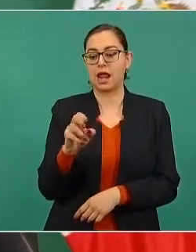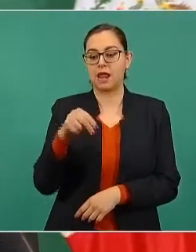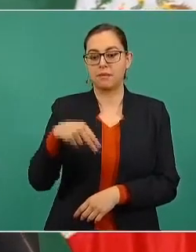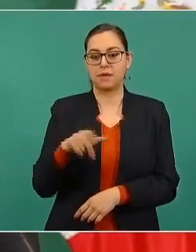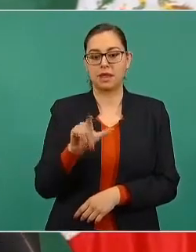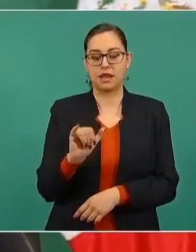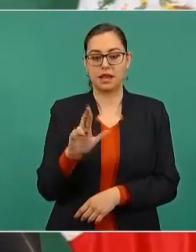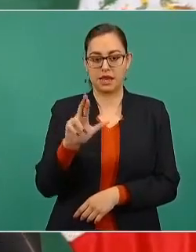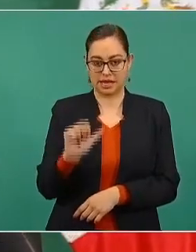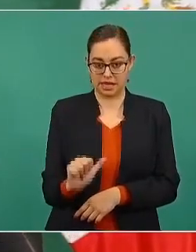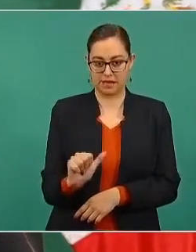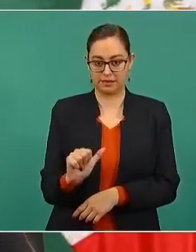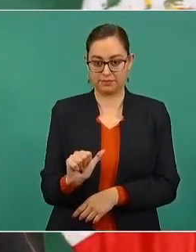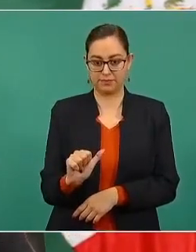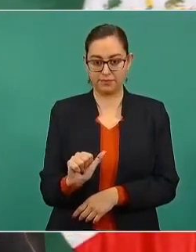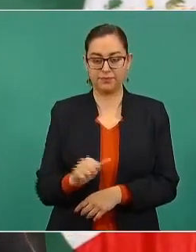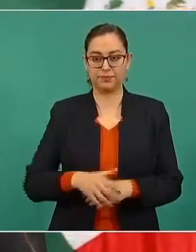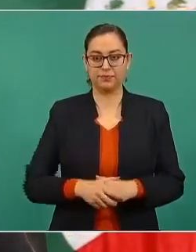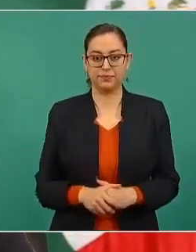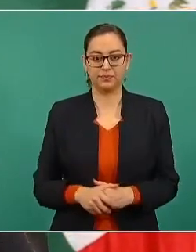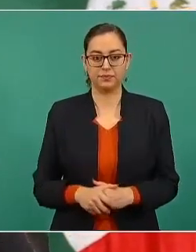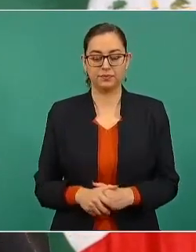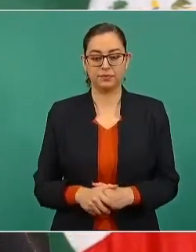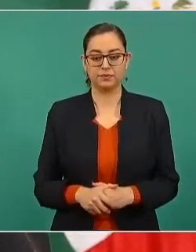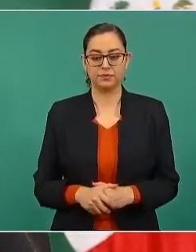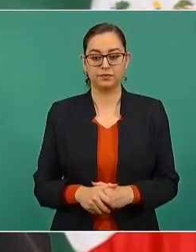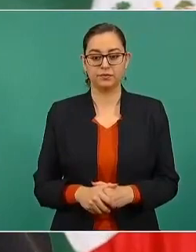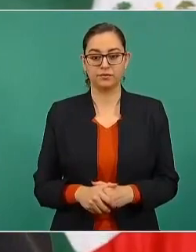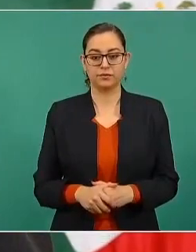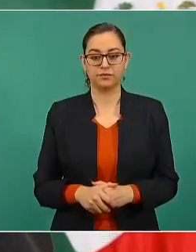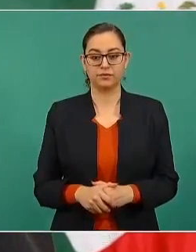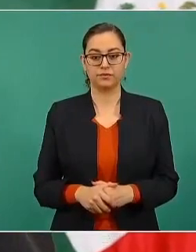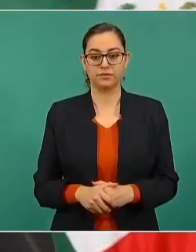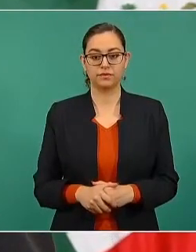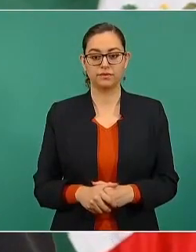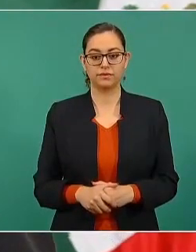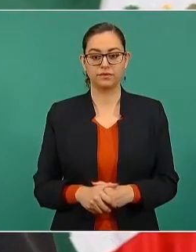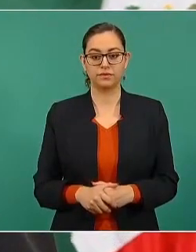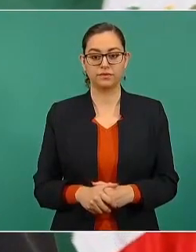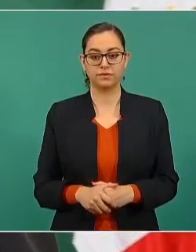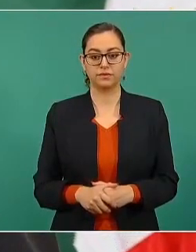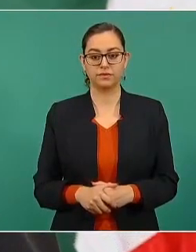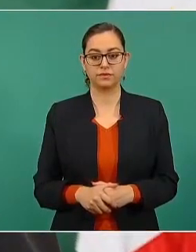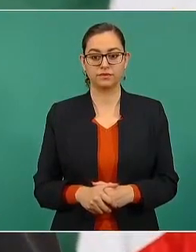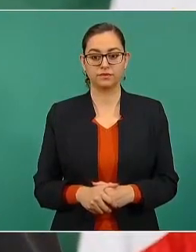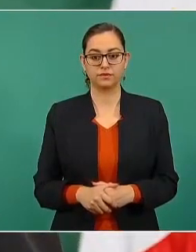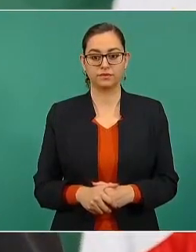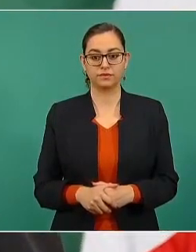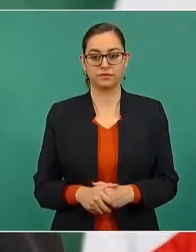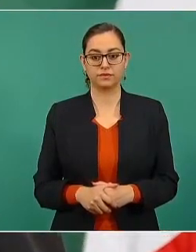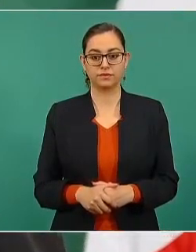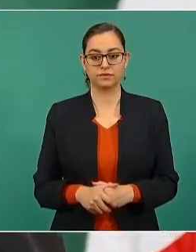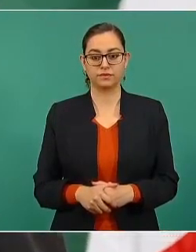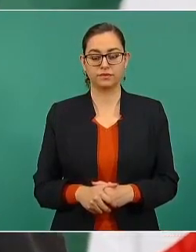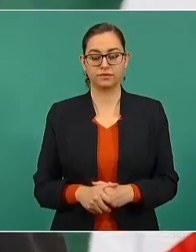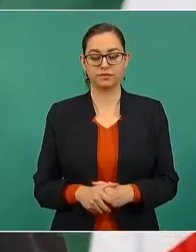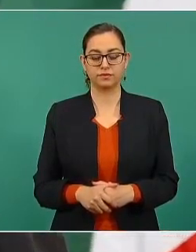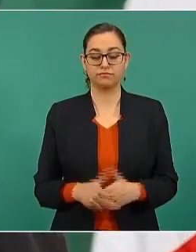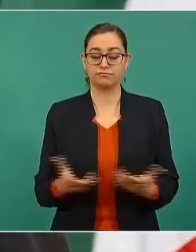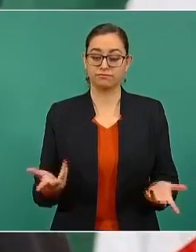su gran